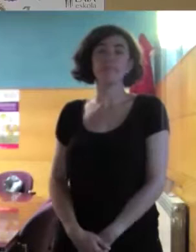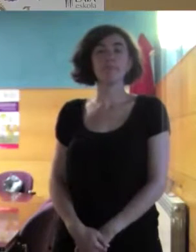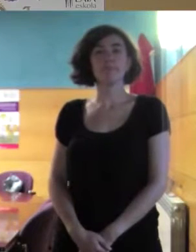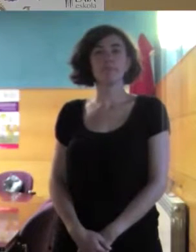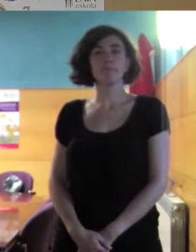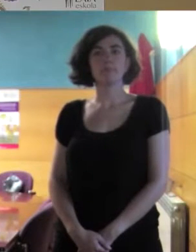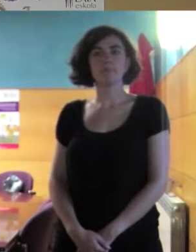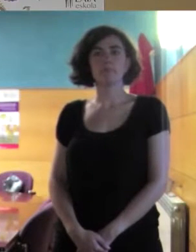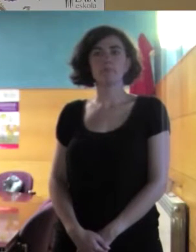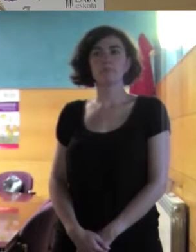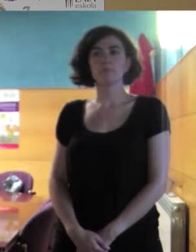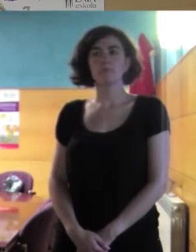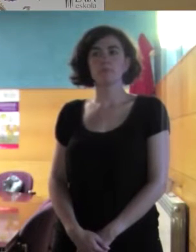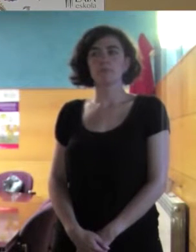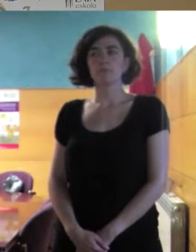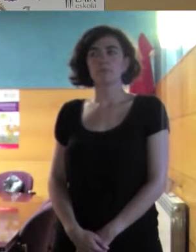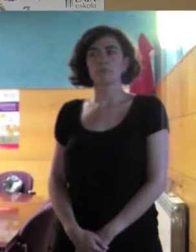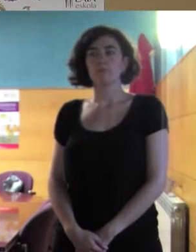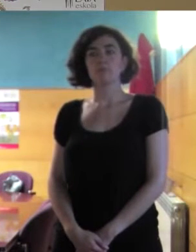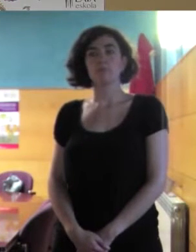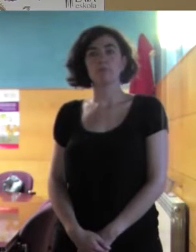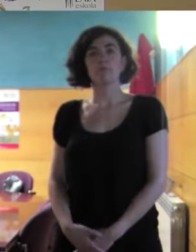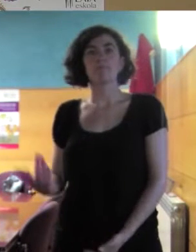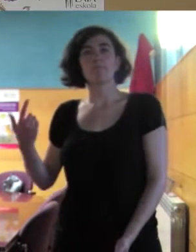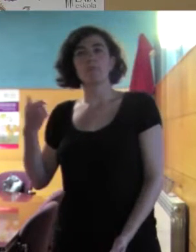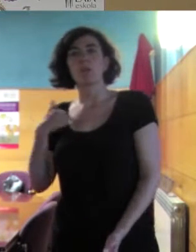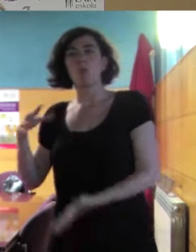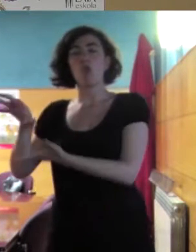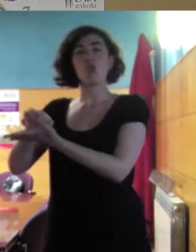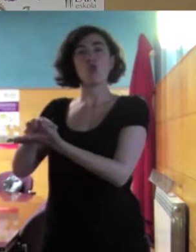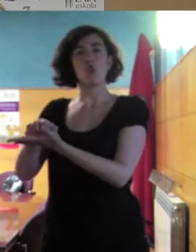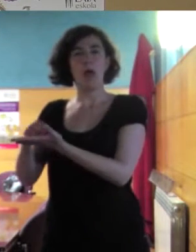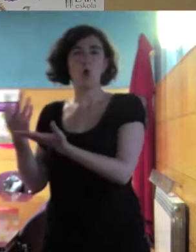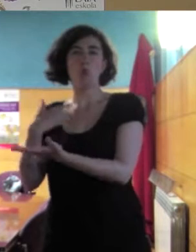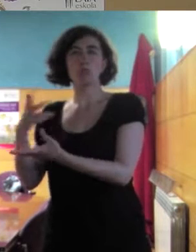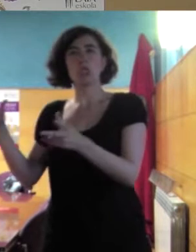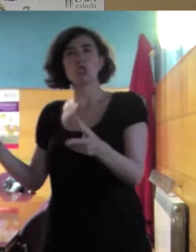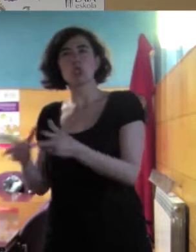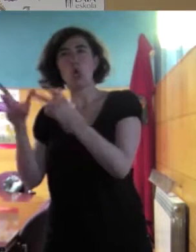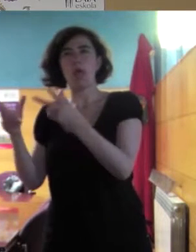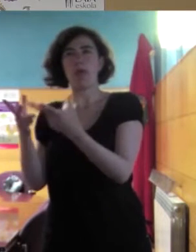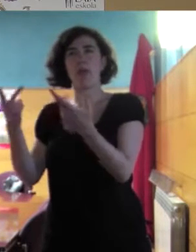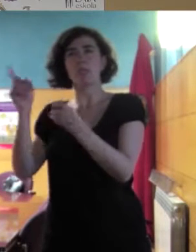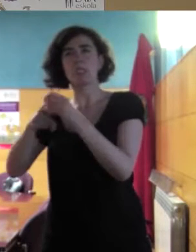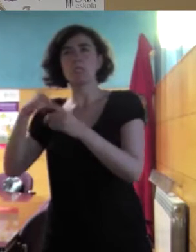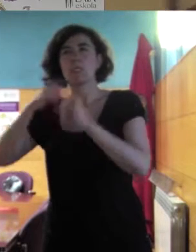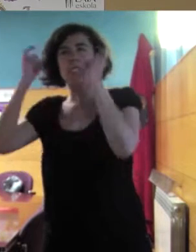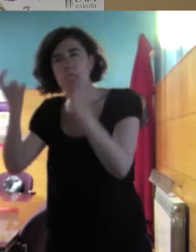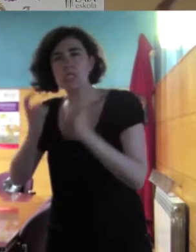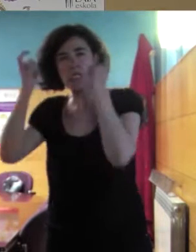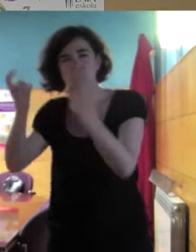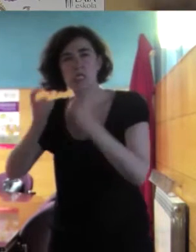Pero lo veis, hay un continuum entre el sí, quiero formar parte, me voy a esforzar, me voy a